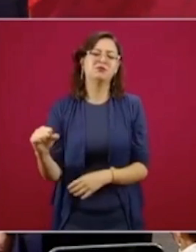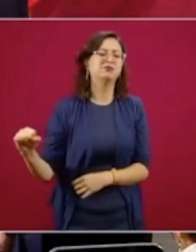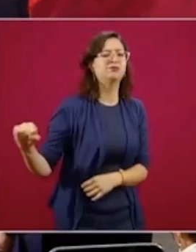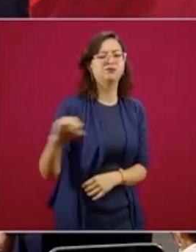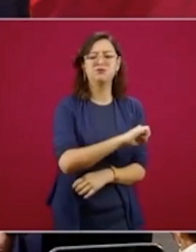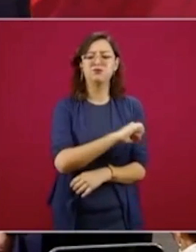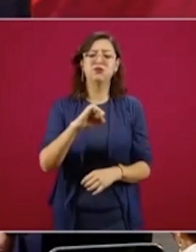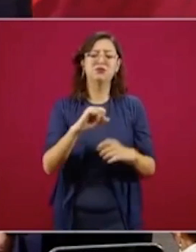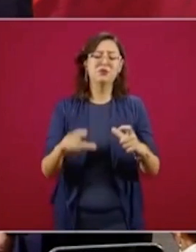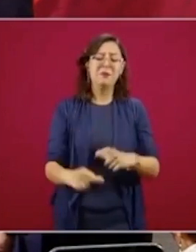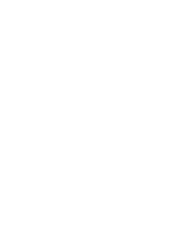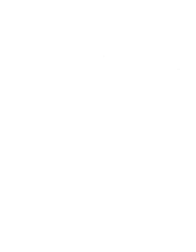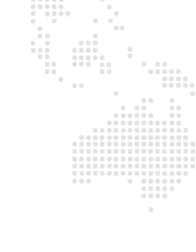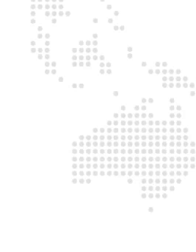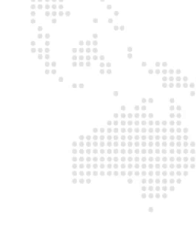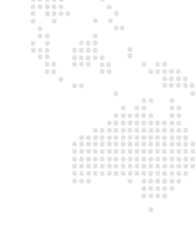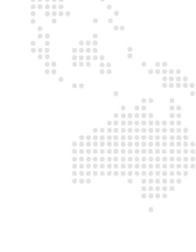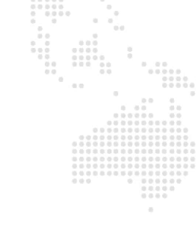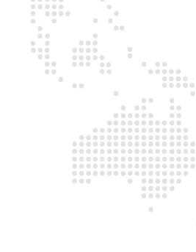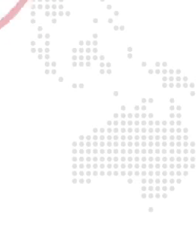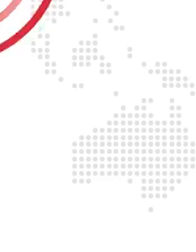aumento en la curva epidémica.